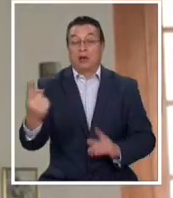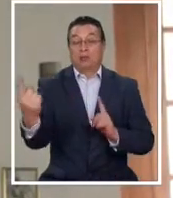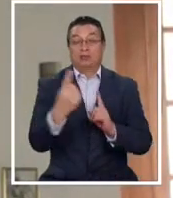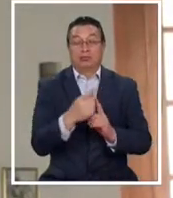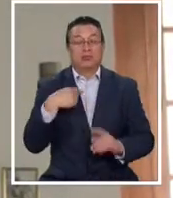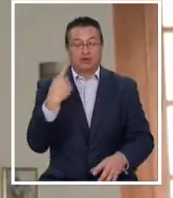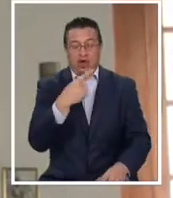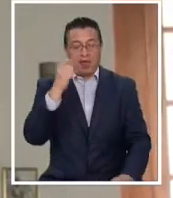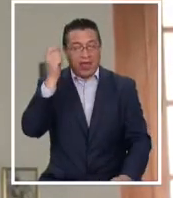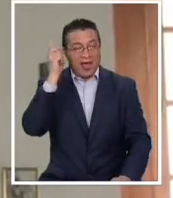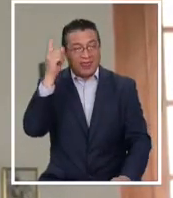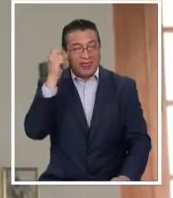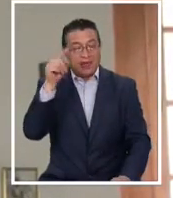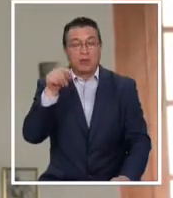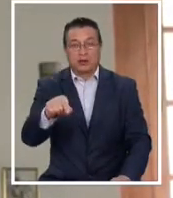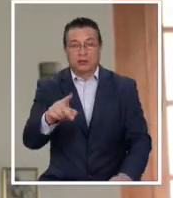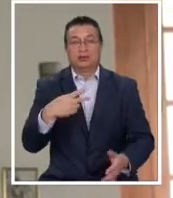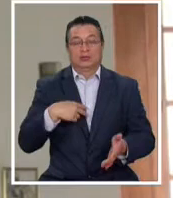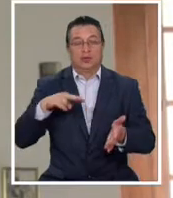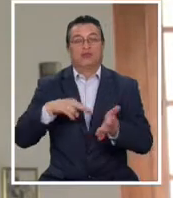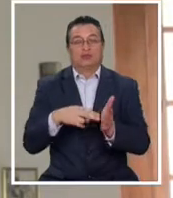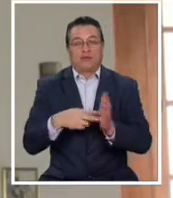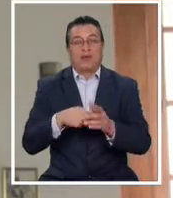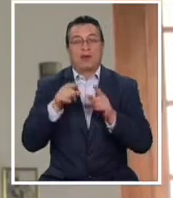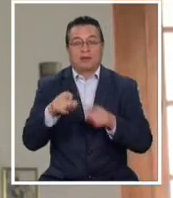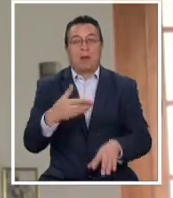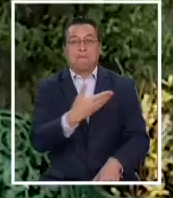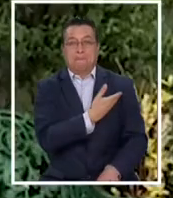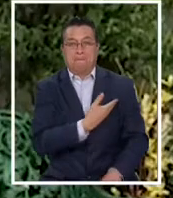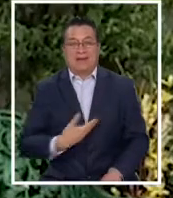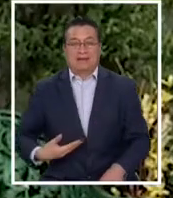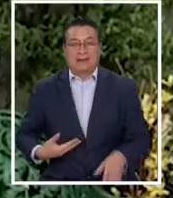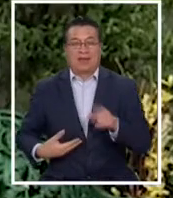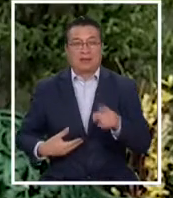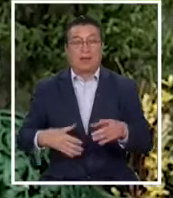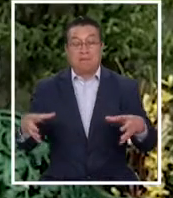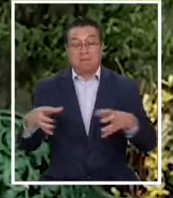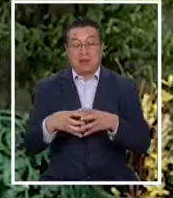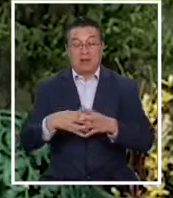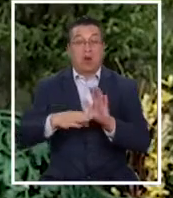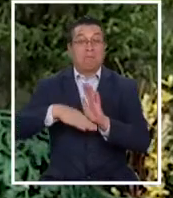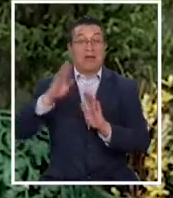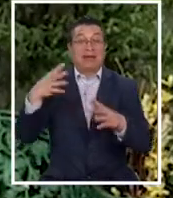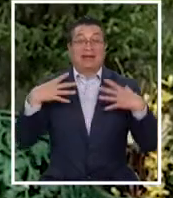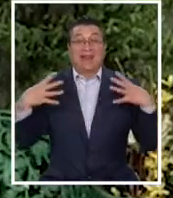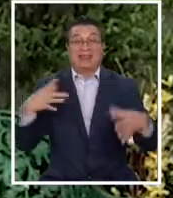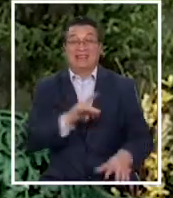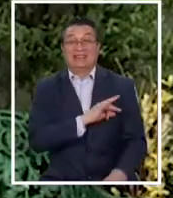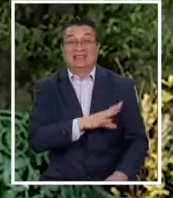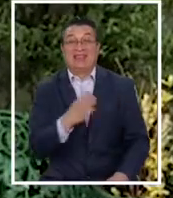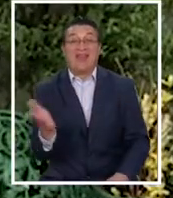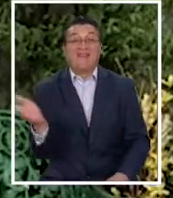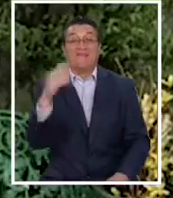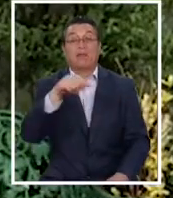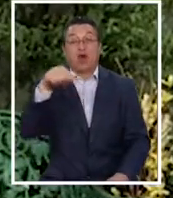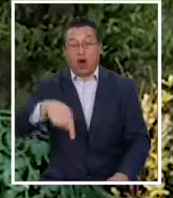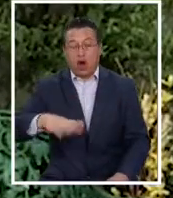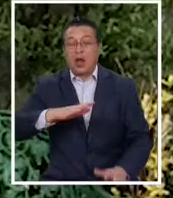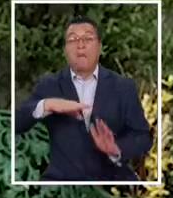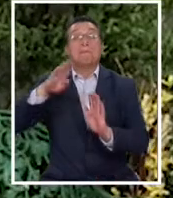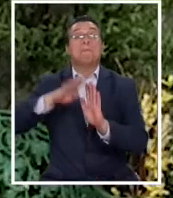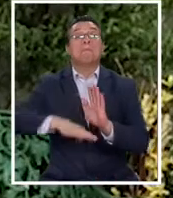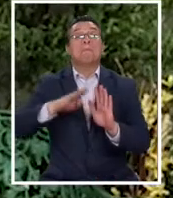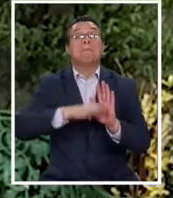entendemos que esta es una facultad del presidente. El partido más grande de Chile Vamos es quien hoy día tiene la menor